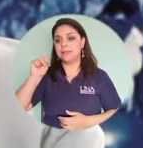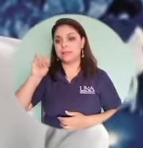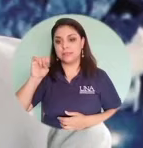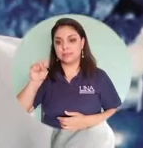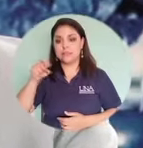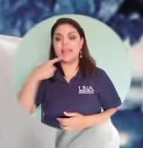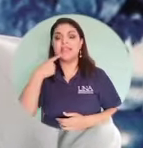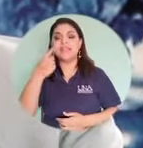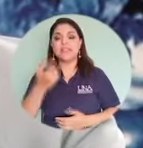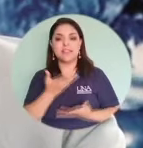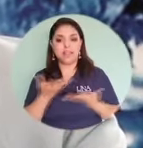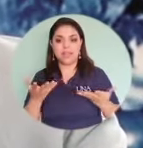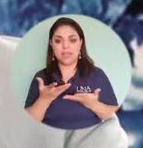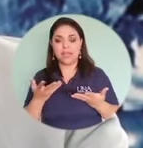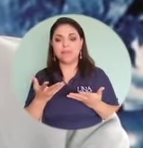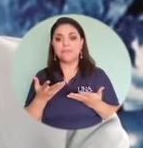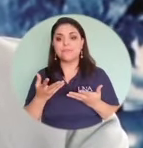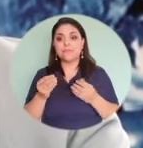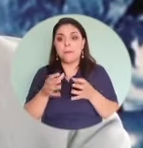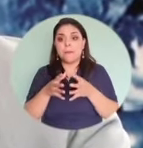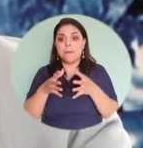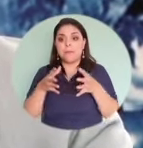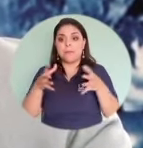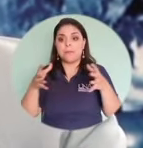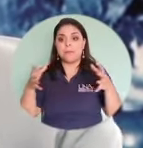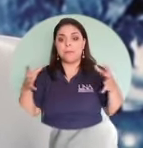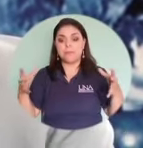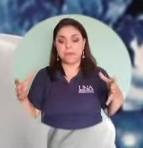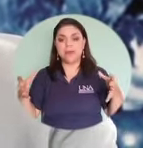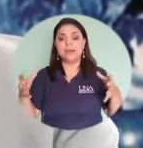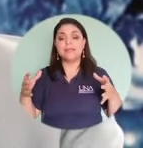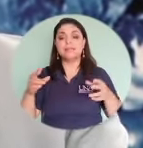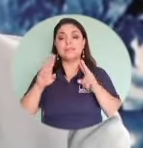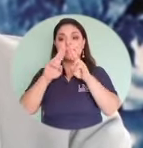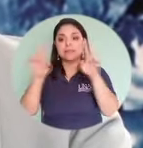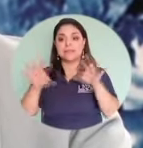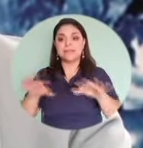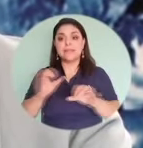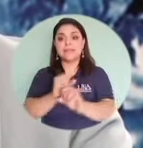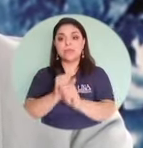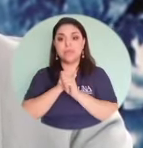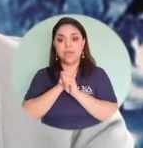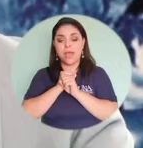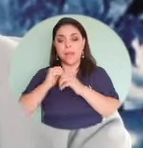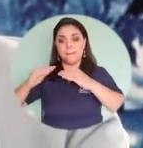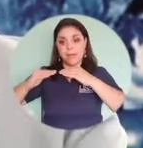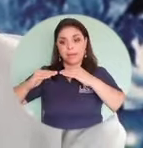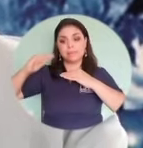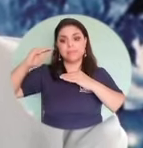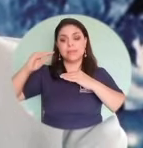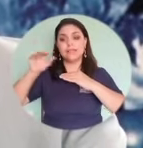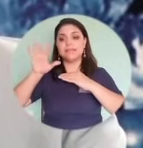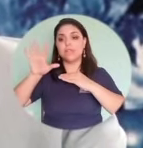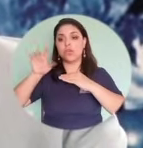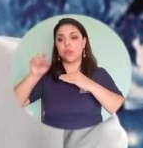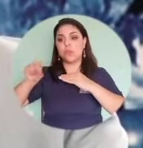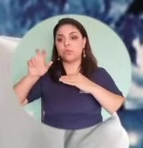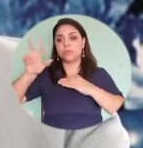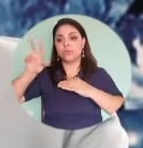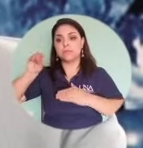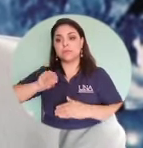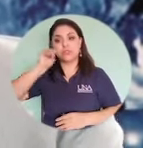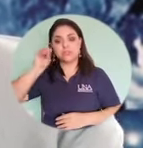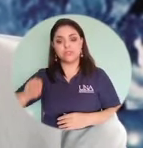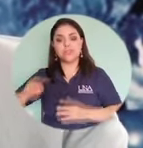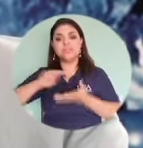año el crecimiento de las inversiones cibernéticas, perdón, en ciberseguridad va a ascender a un 5.3%. Eso representa